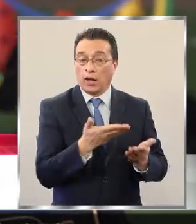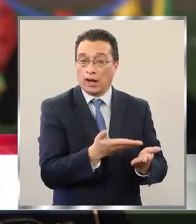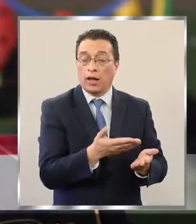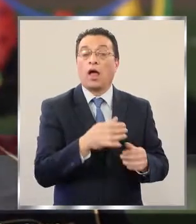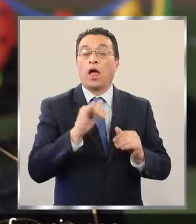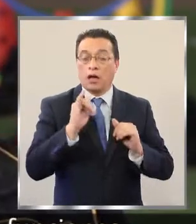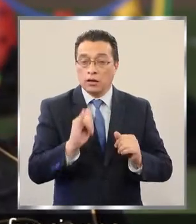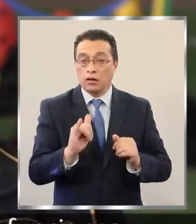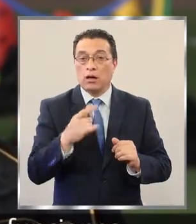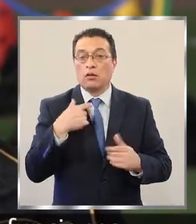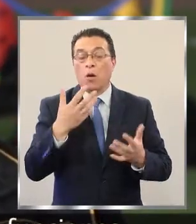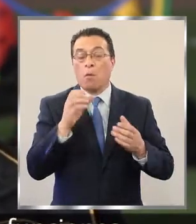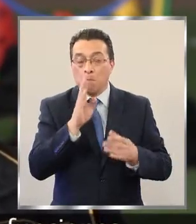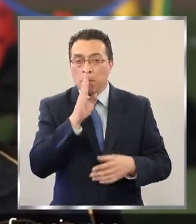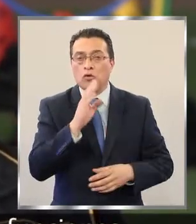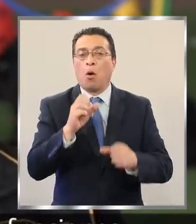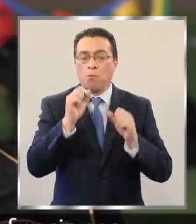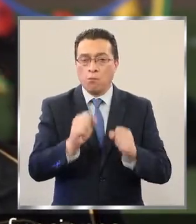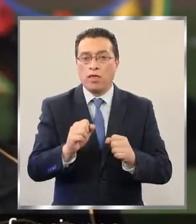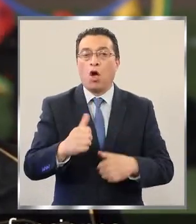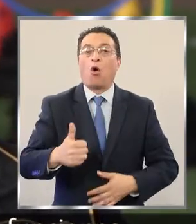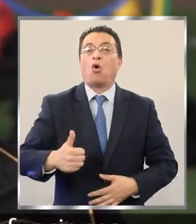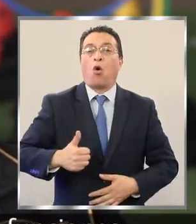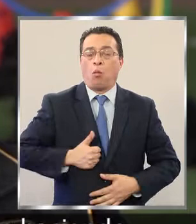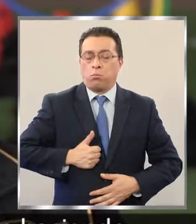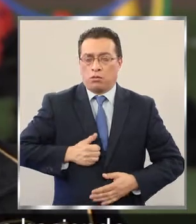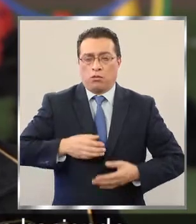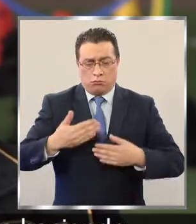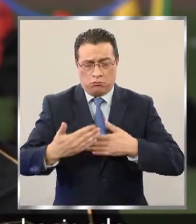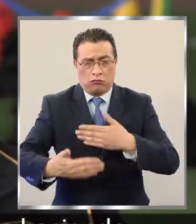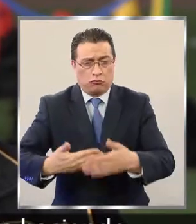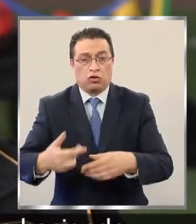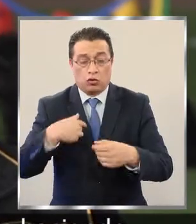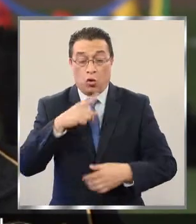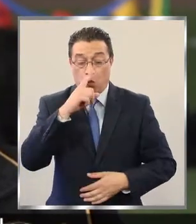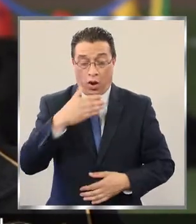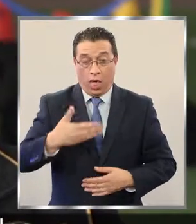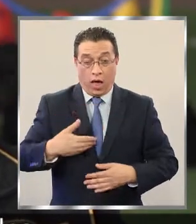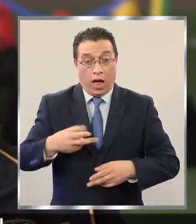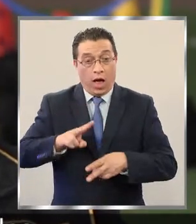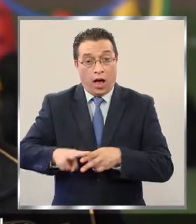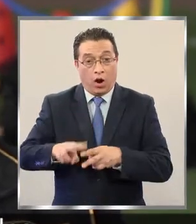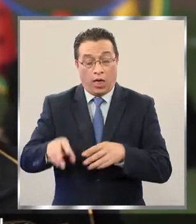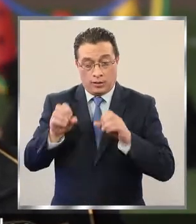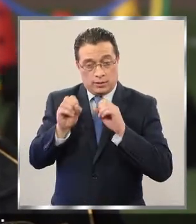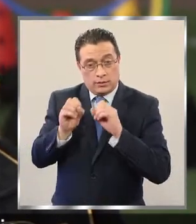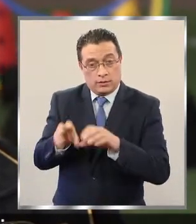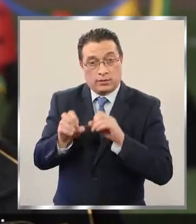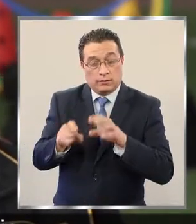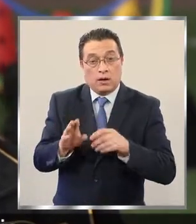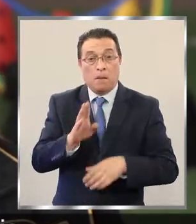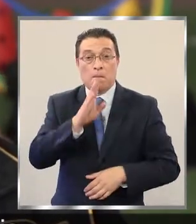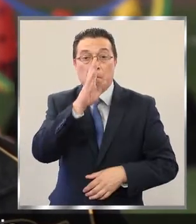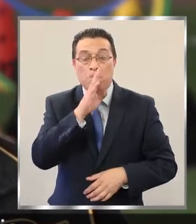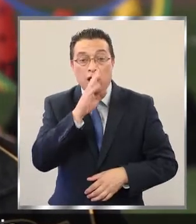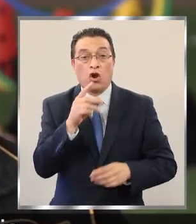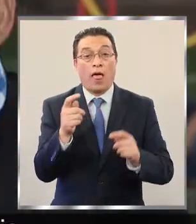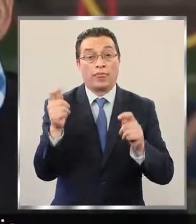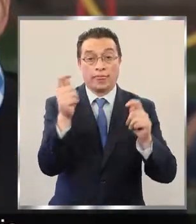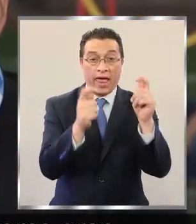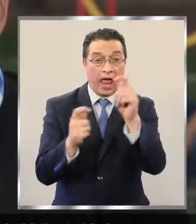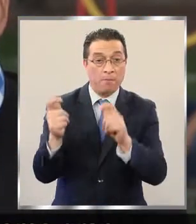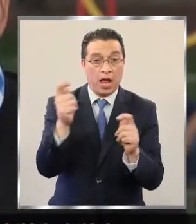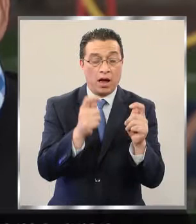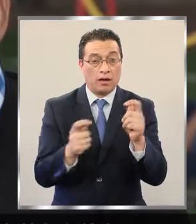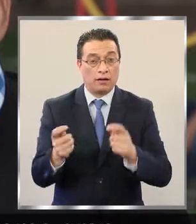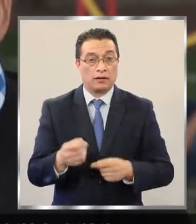y paralelamente también que son perros que pueden cumplir funciones como la que nosotros estamos haciendo ahora, que es entrenarlos como perros de terapia.